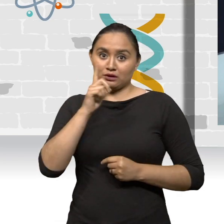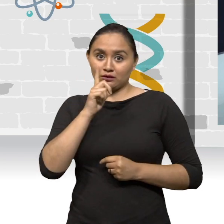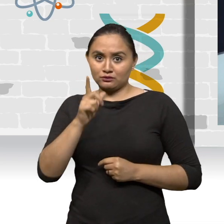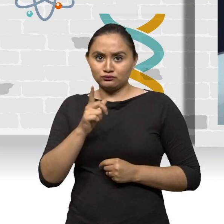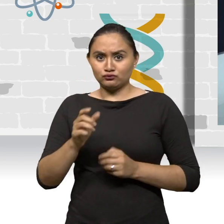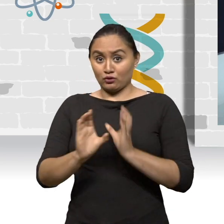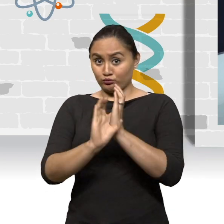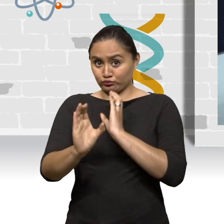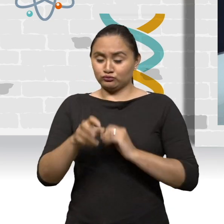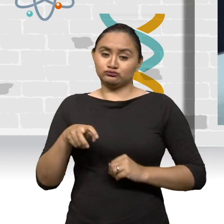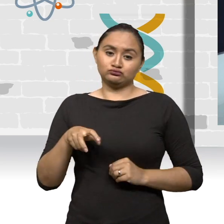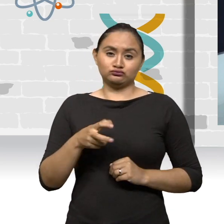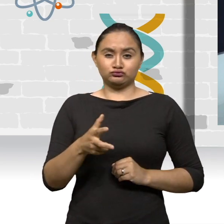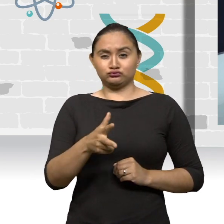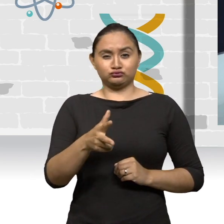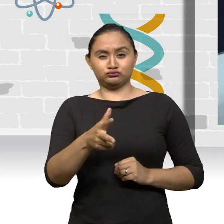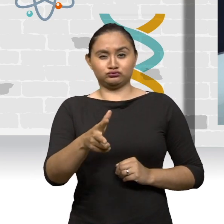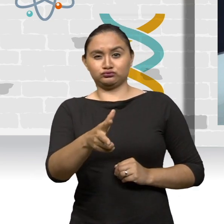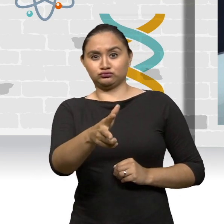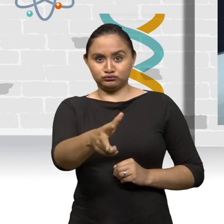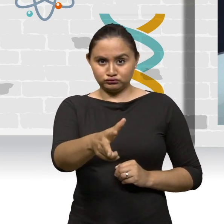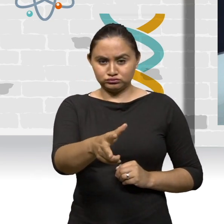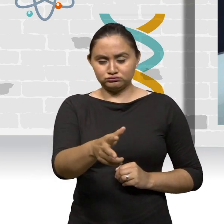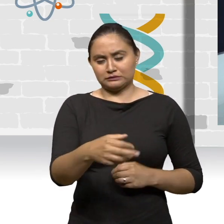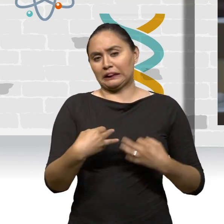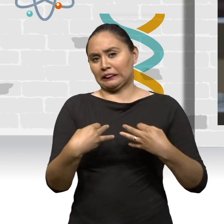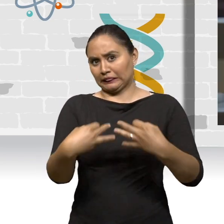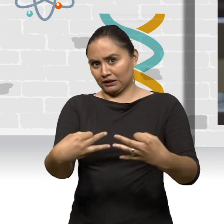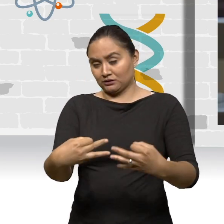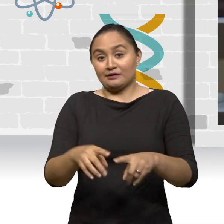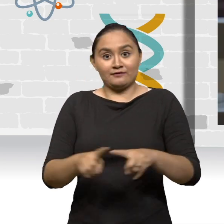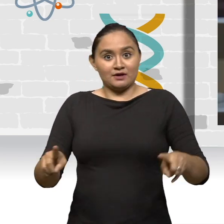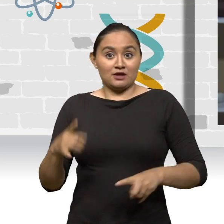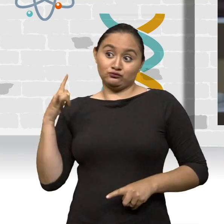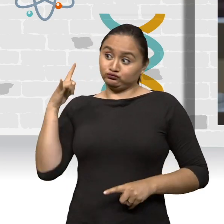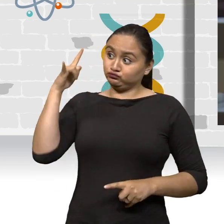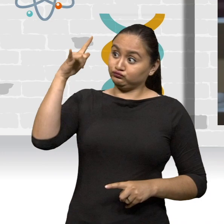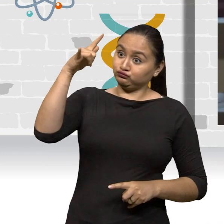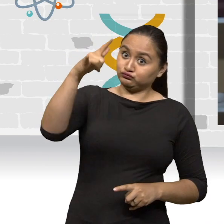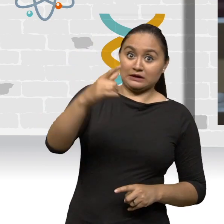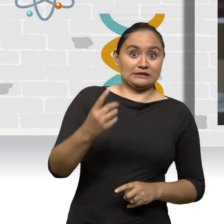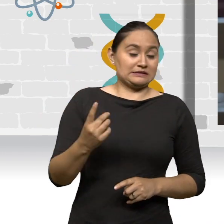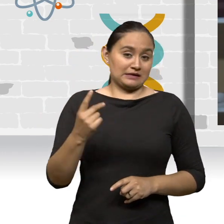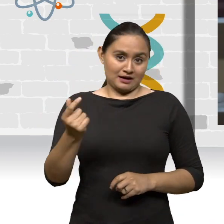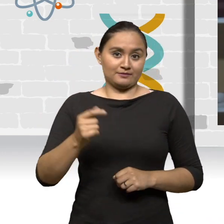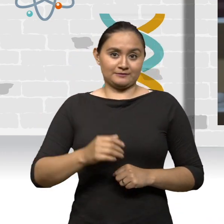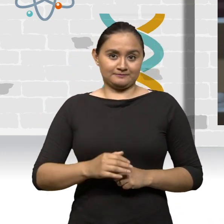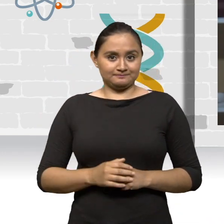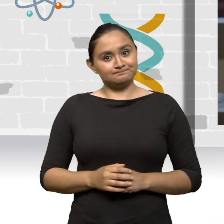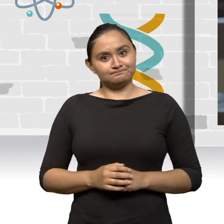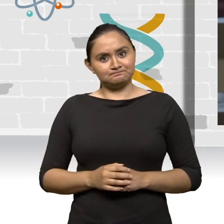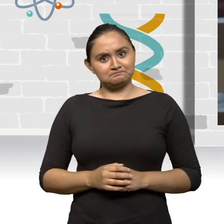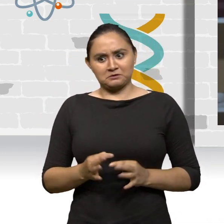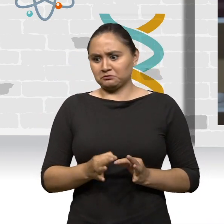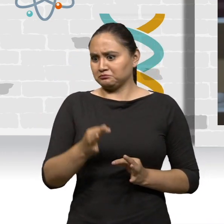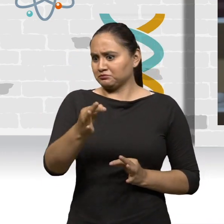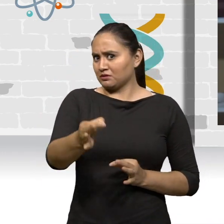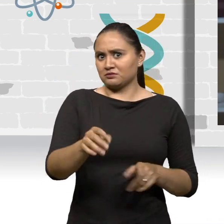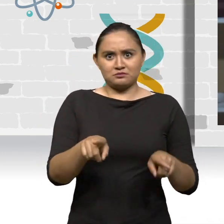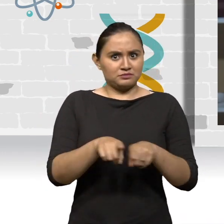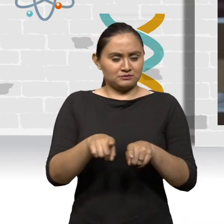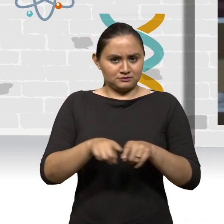si lo hago en avión que por tierra, si recorro las mismas distancias. Ya hemos visto que moverse significa cambiar de posición,